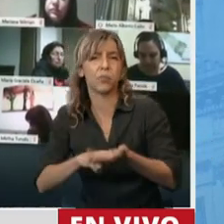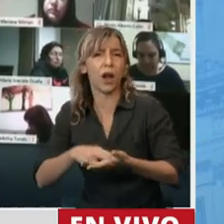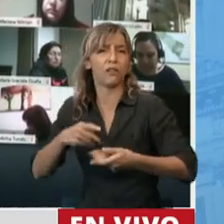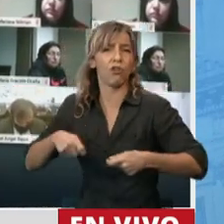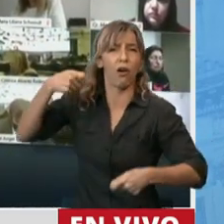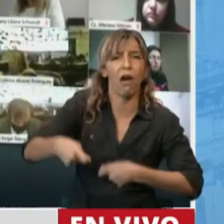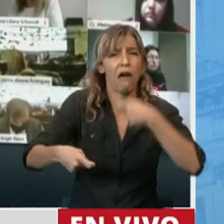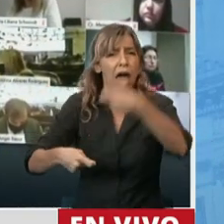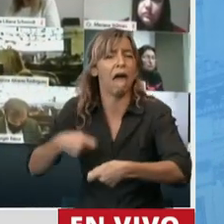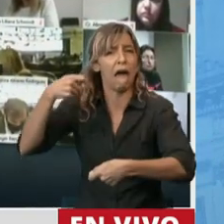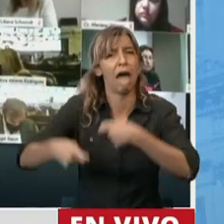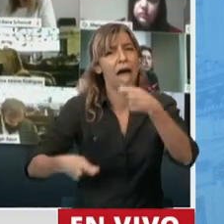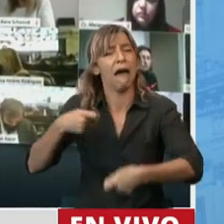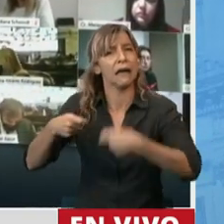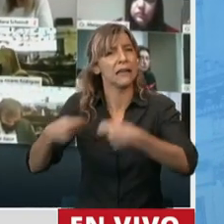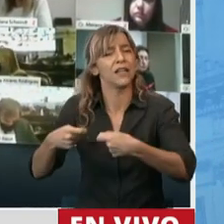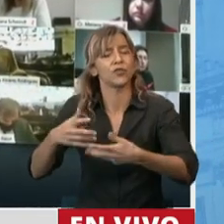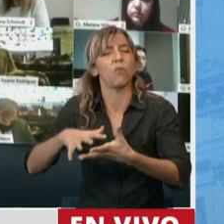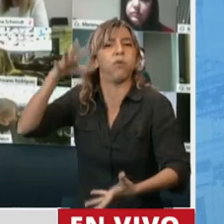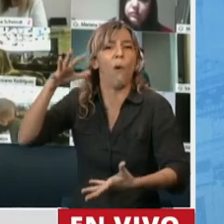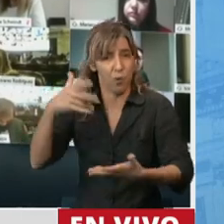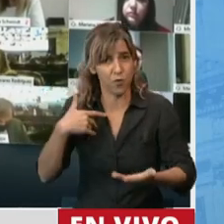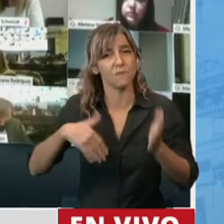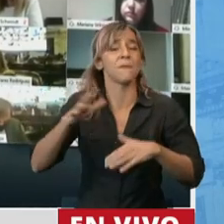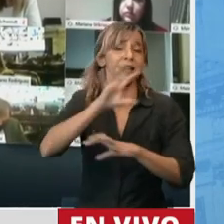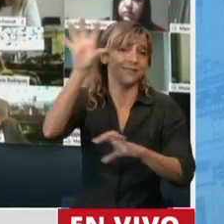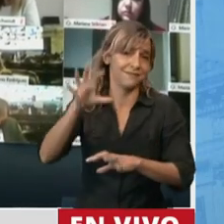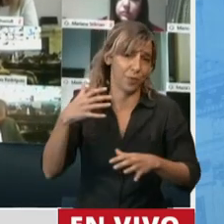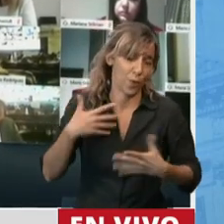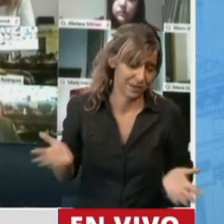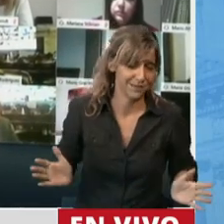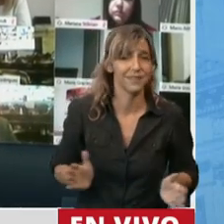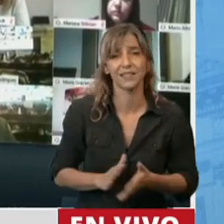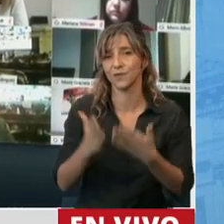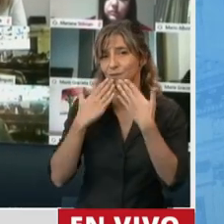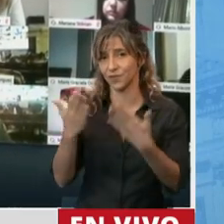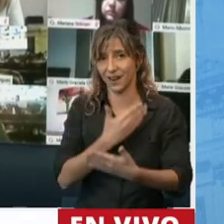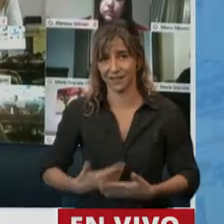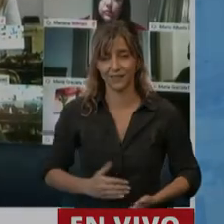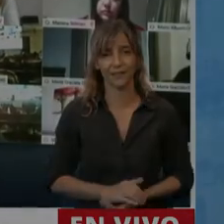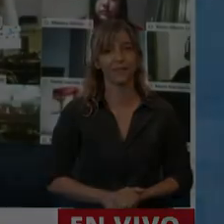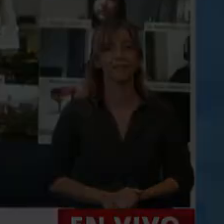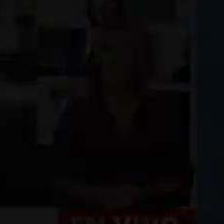en cada una de las provincias de la Argentina. Muchas gracias, señora Presidente. Gracias, diputado.